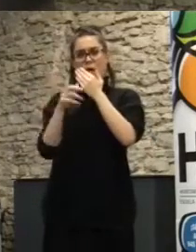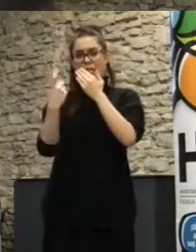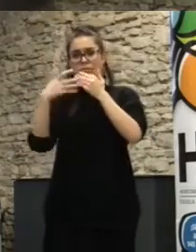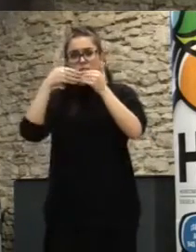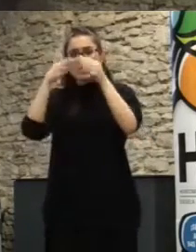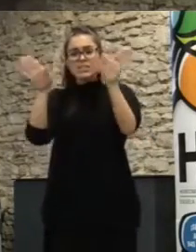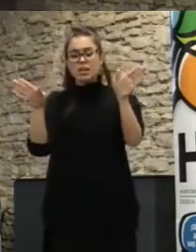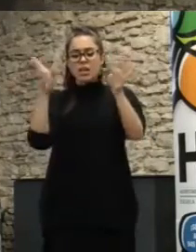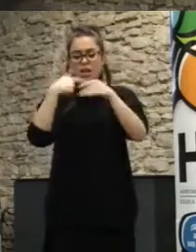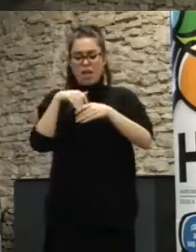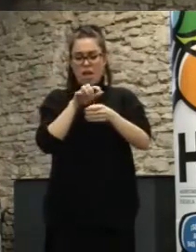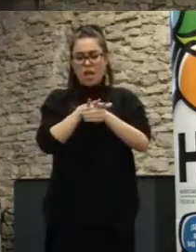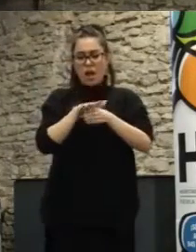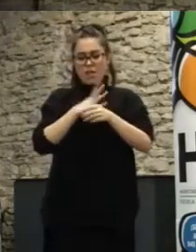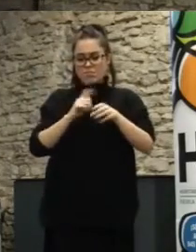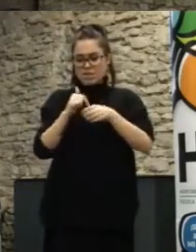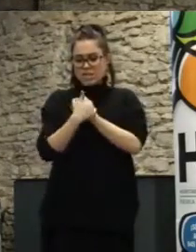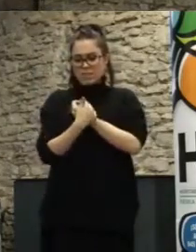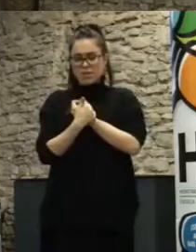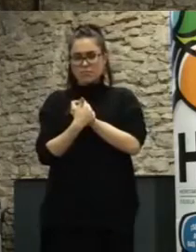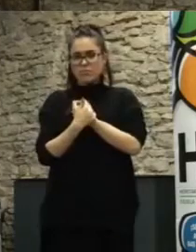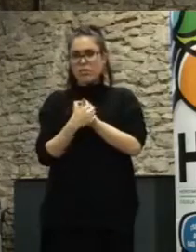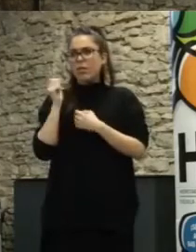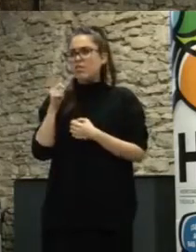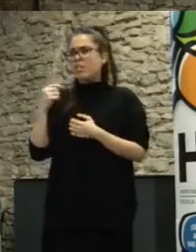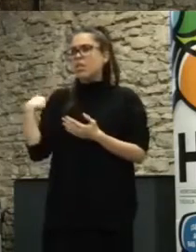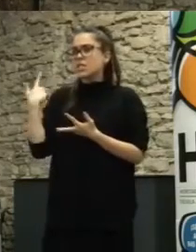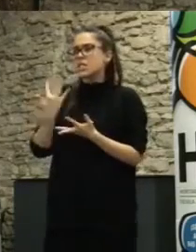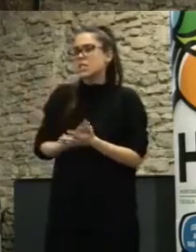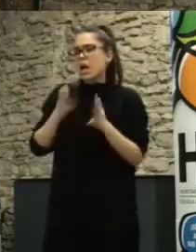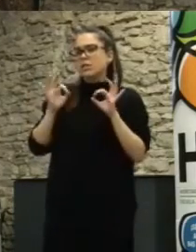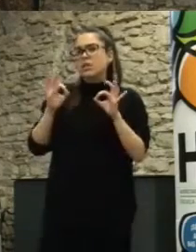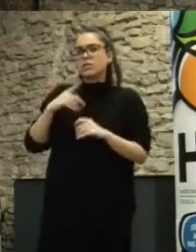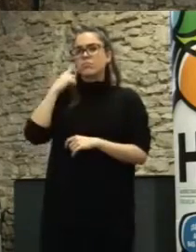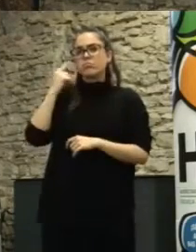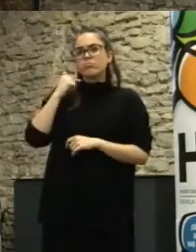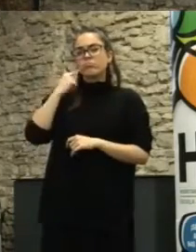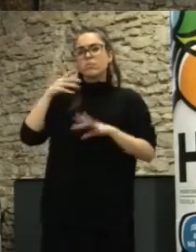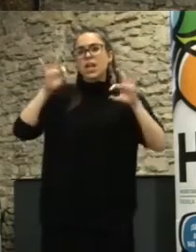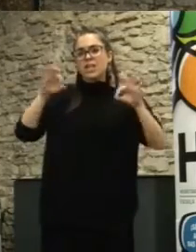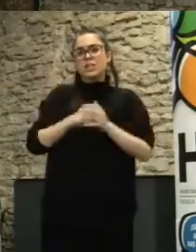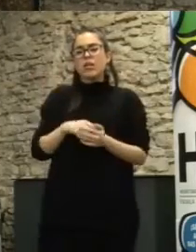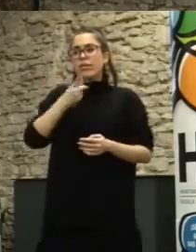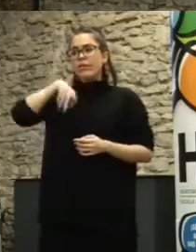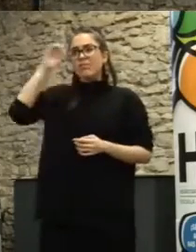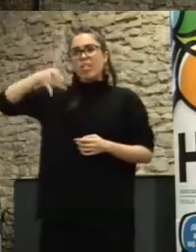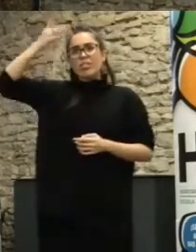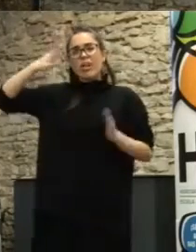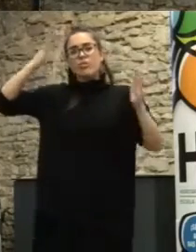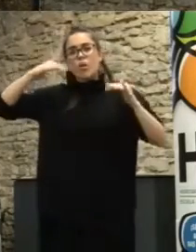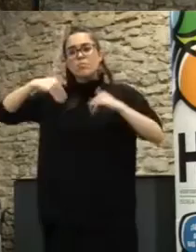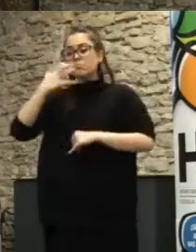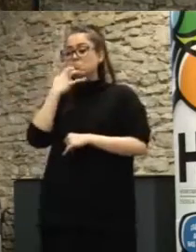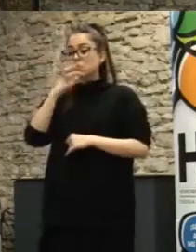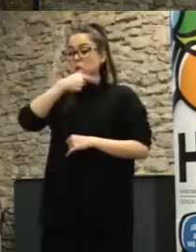de participación en el de hacienda hemos hecho de la vida esto así y no se nos ocurre ninguna otra vía pero es que si hablamos con otras áreas o